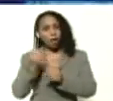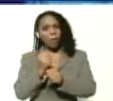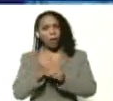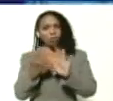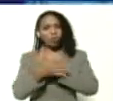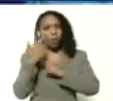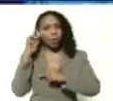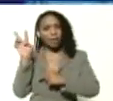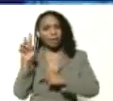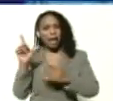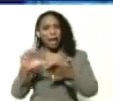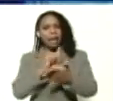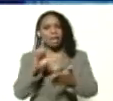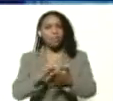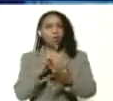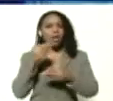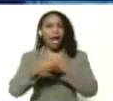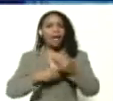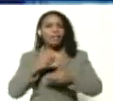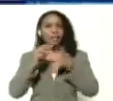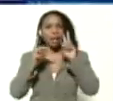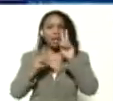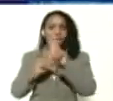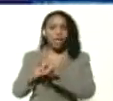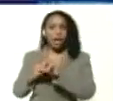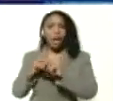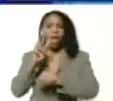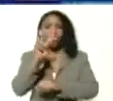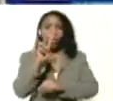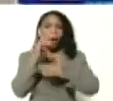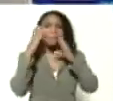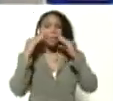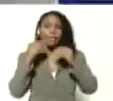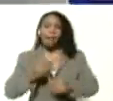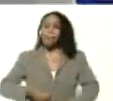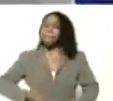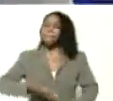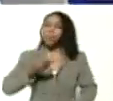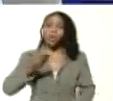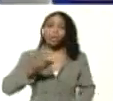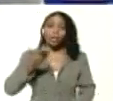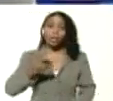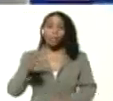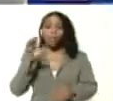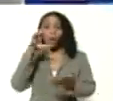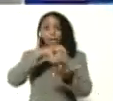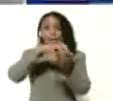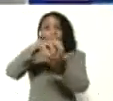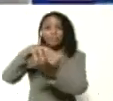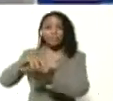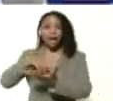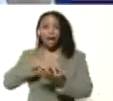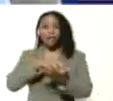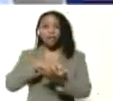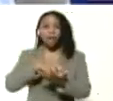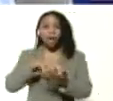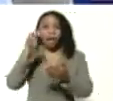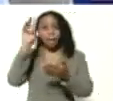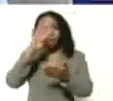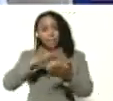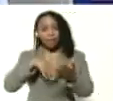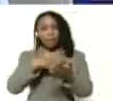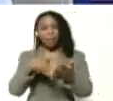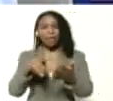entonces el libro que tiene que ver recoge las dos experiencias más importantes por estado en matemática